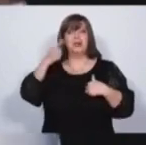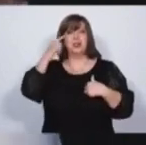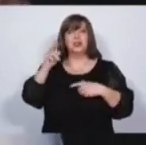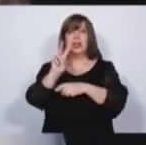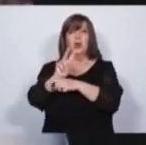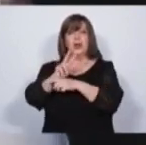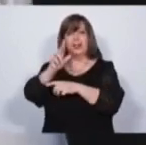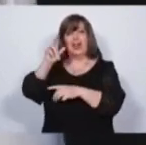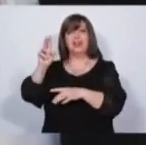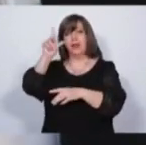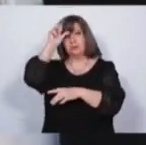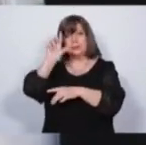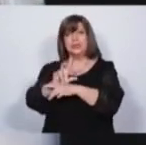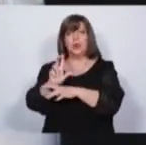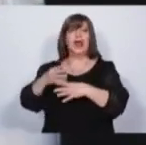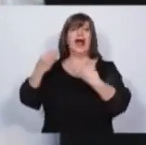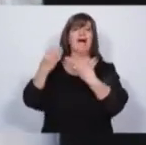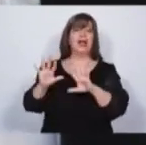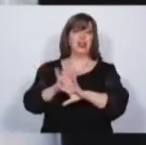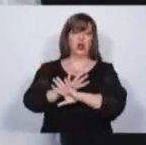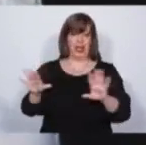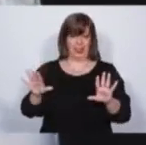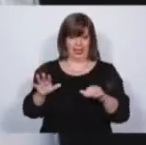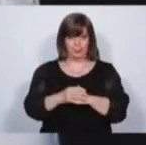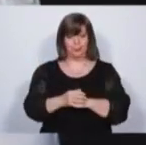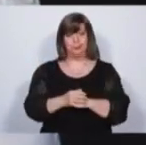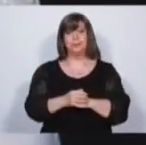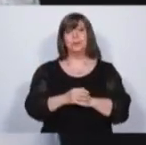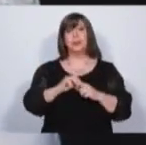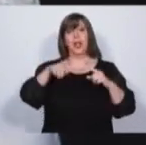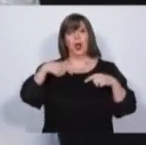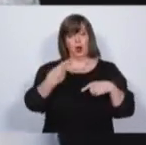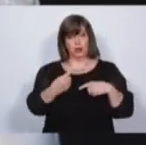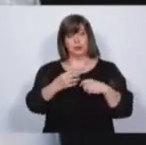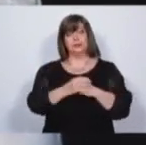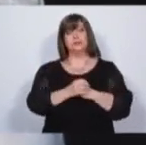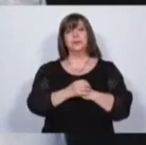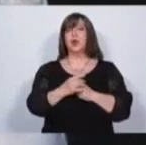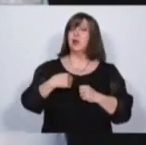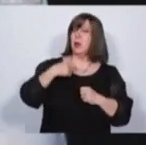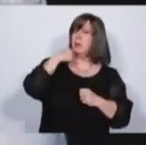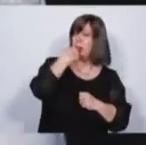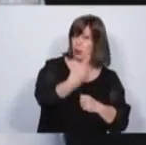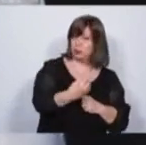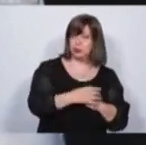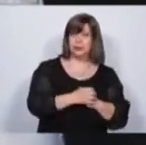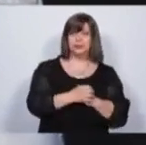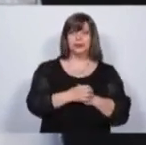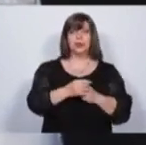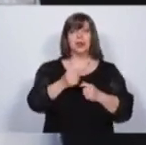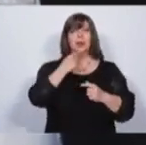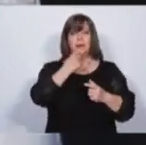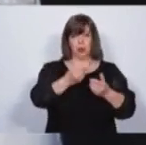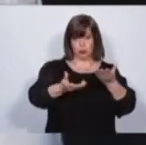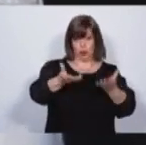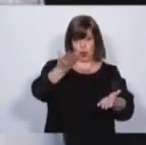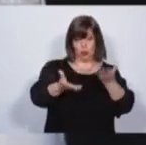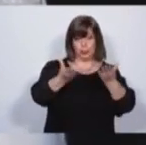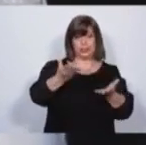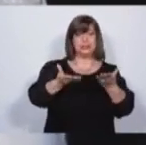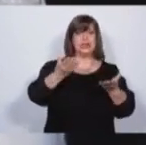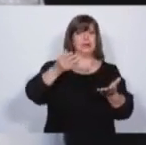Las preguntas ahora son para todos los candidatos para que respondan los cinco. Y la primera es si creen que la Suprema Corte de Justicia necesita